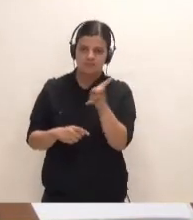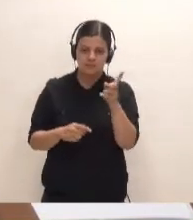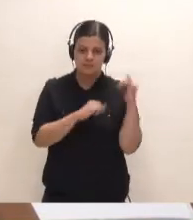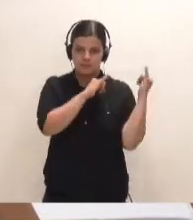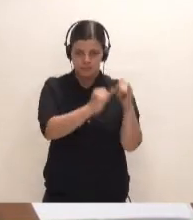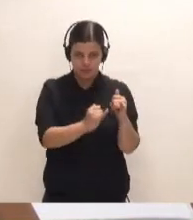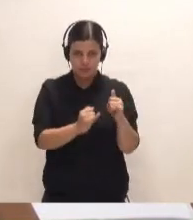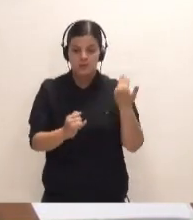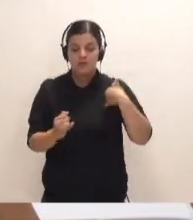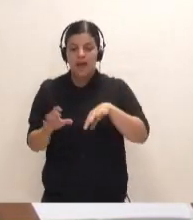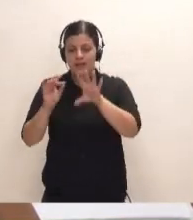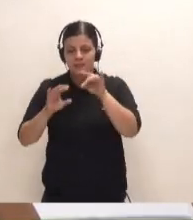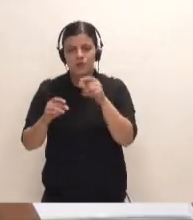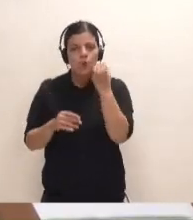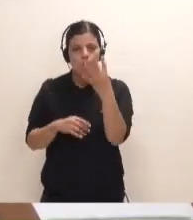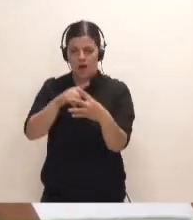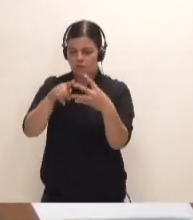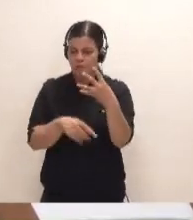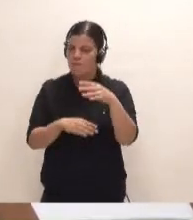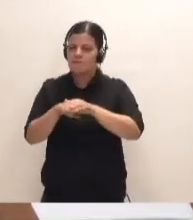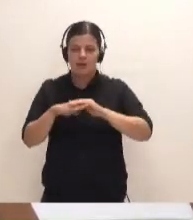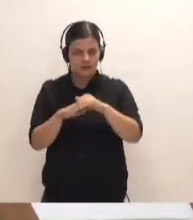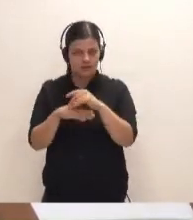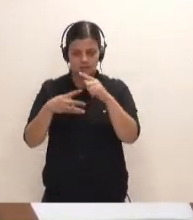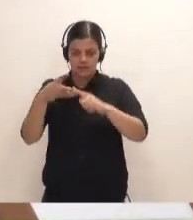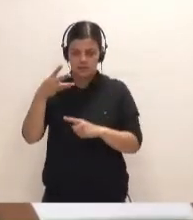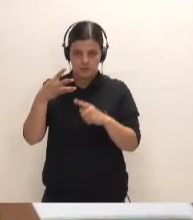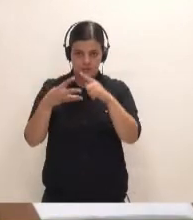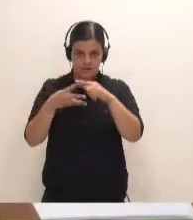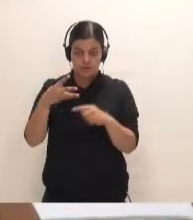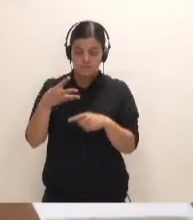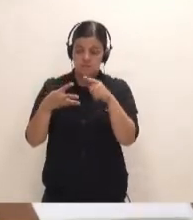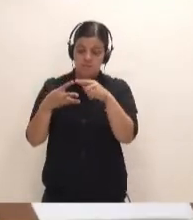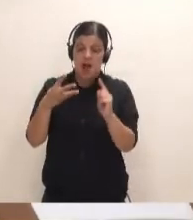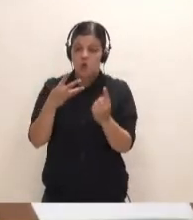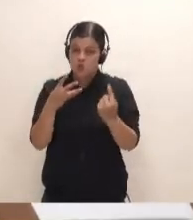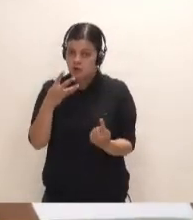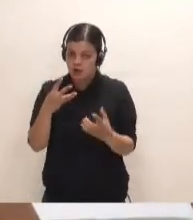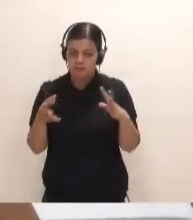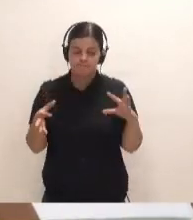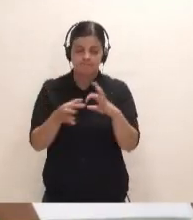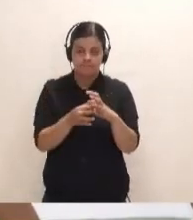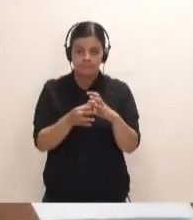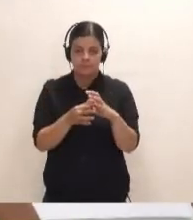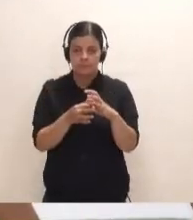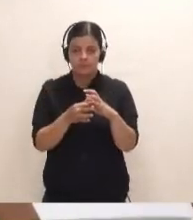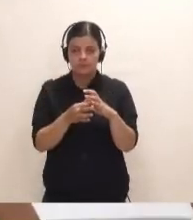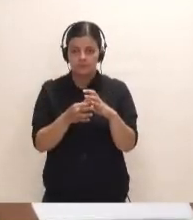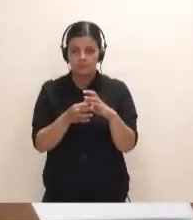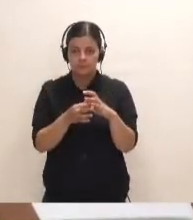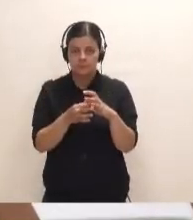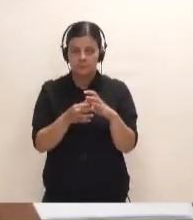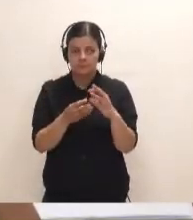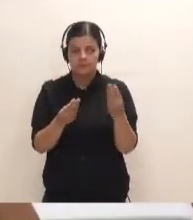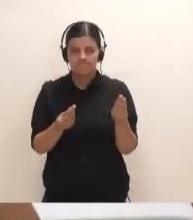plantearon cuatro alternativas básicas, una u otra de esas alternativas tenían que ver con que tuvieran mayor afección o